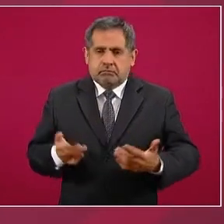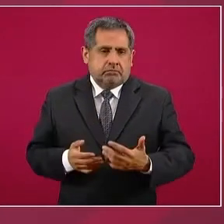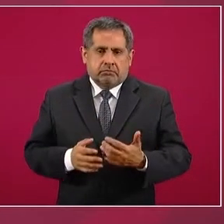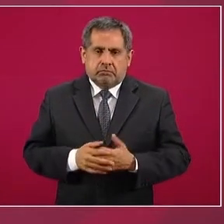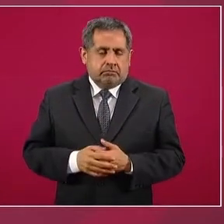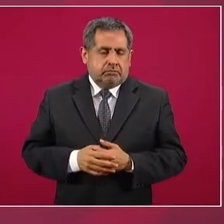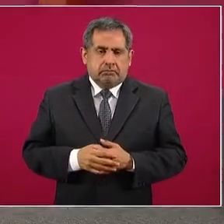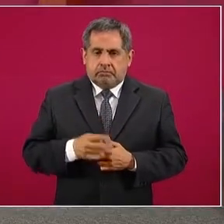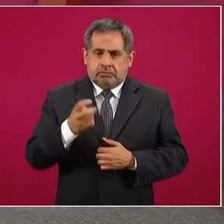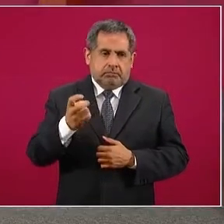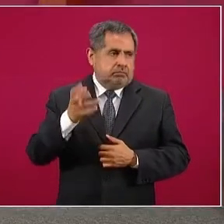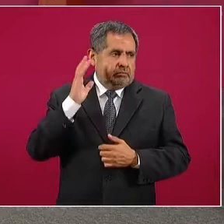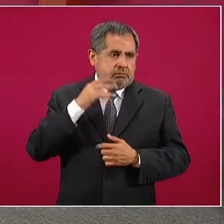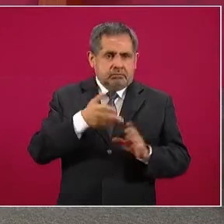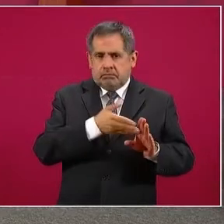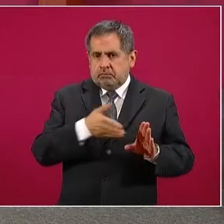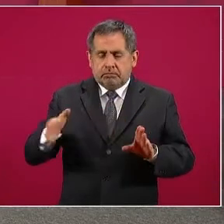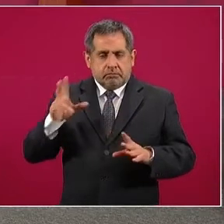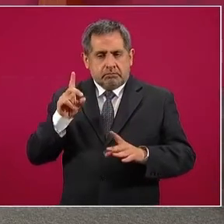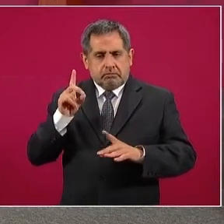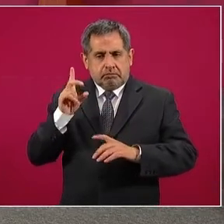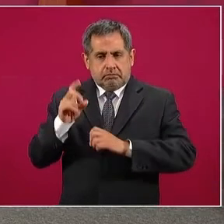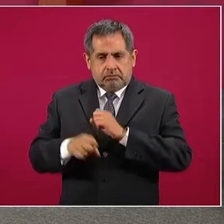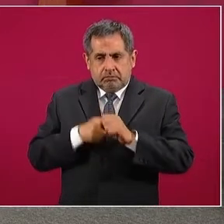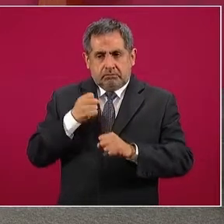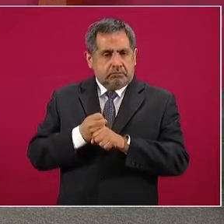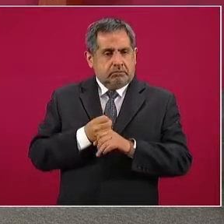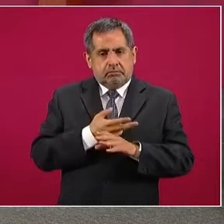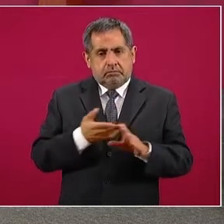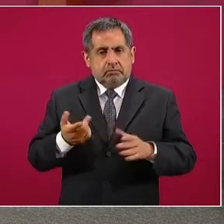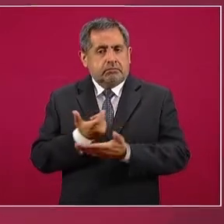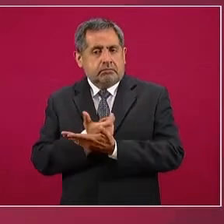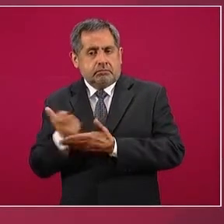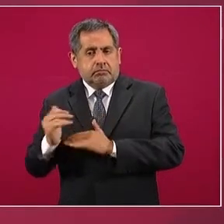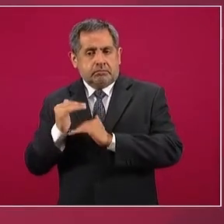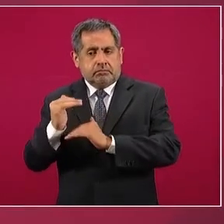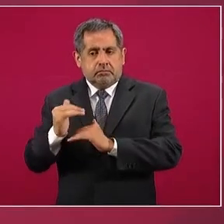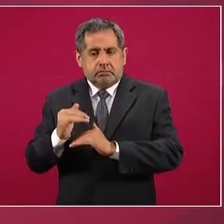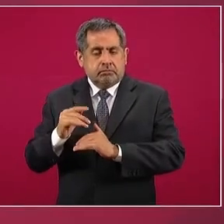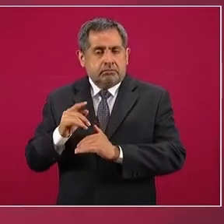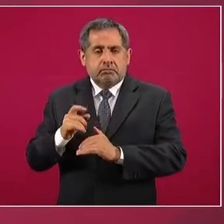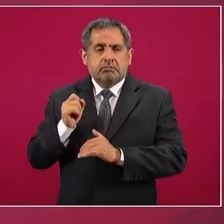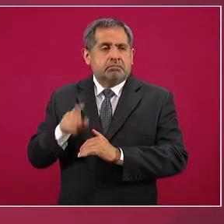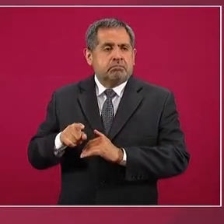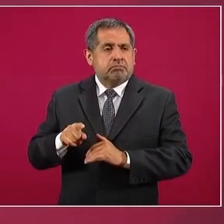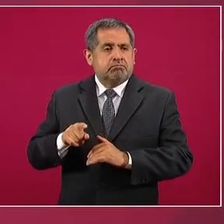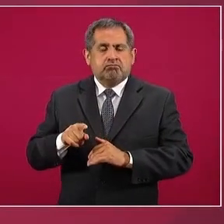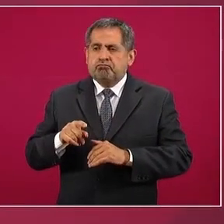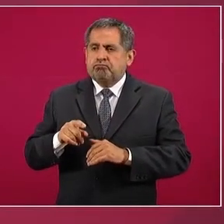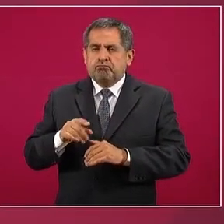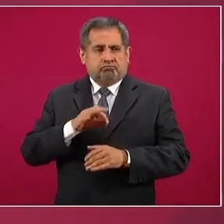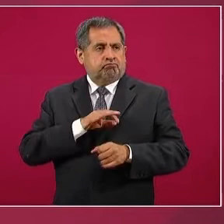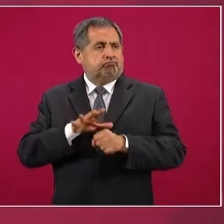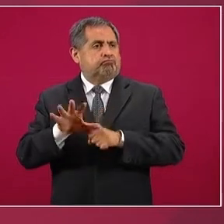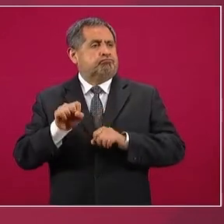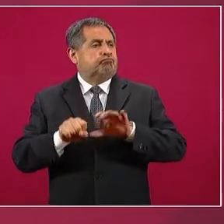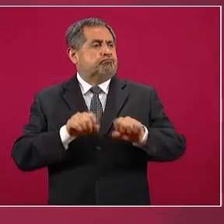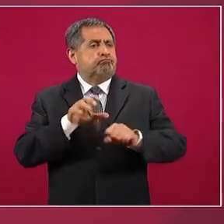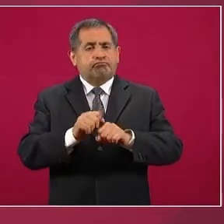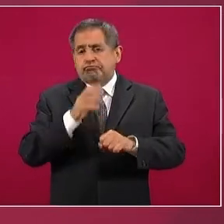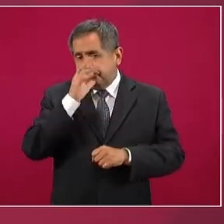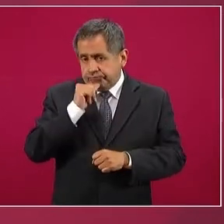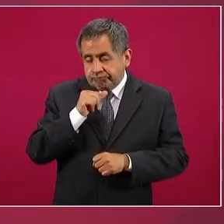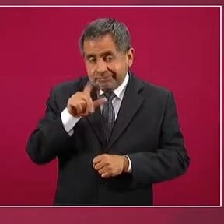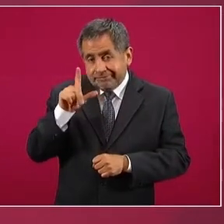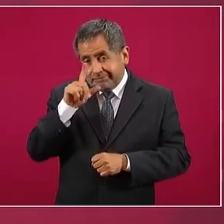en 30 años el salario mínimo perdió más del 70